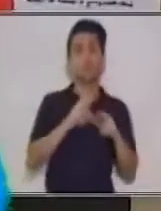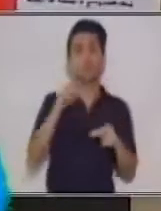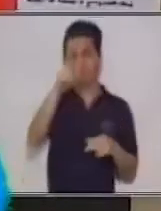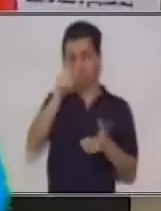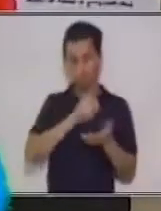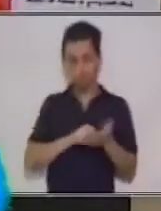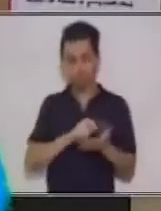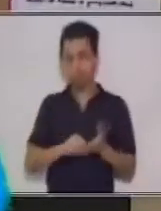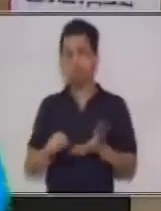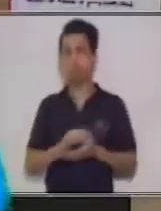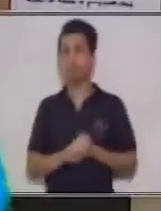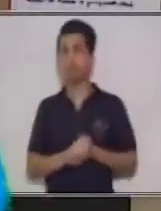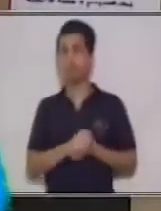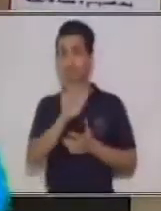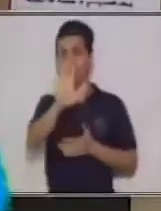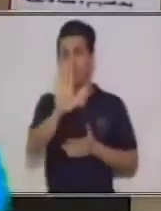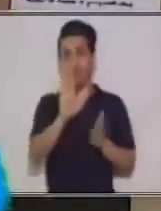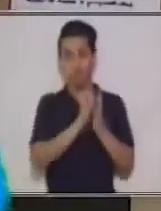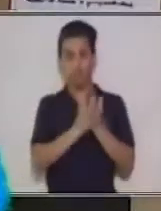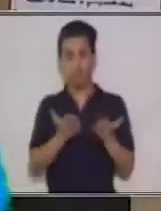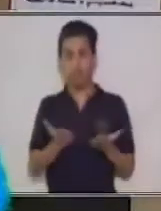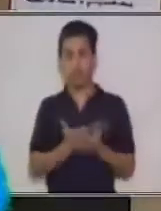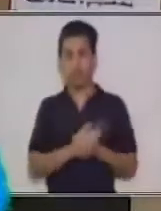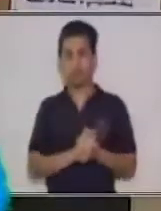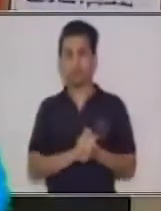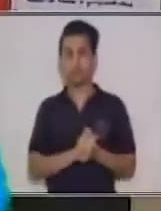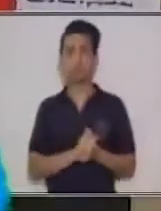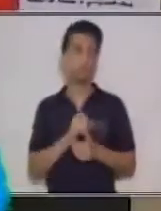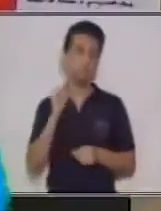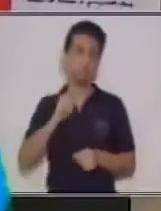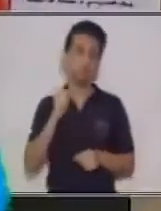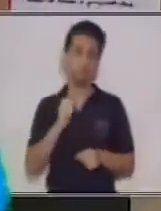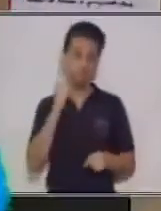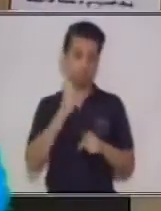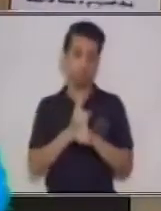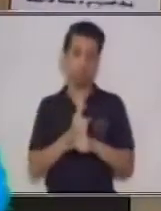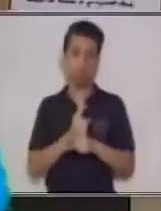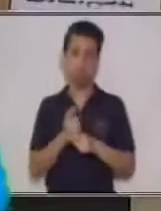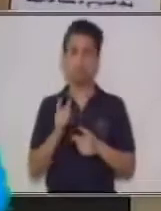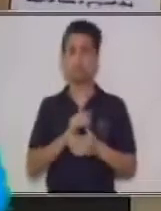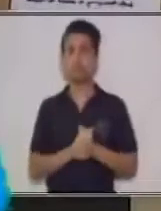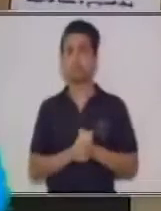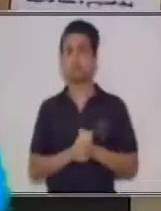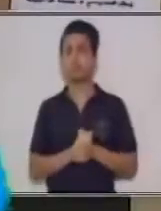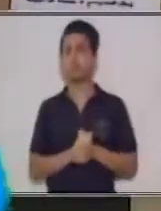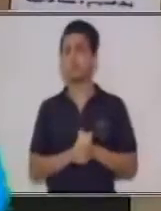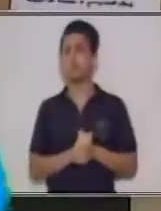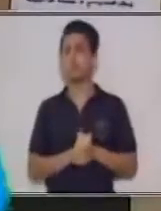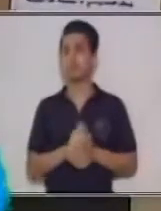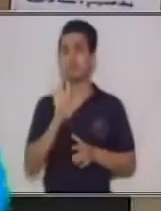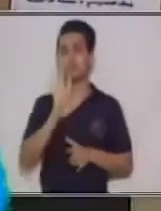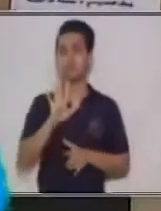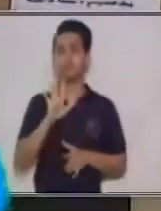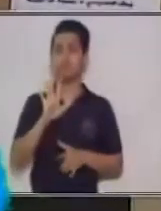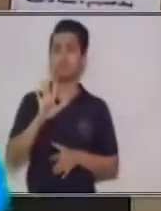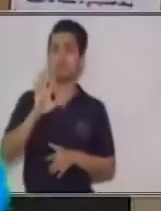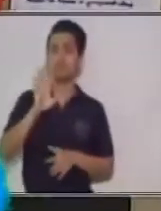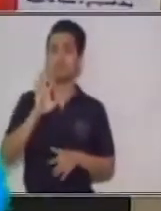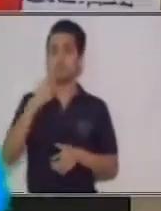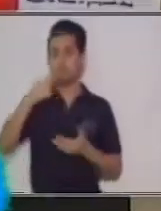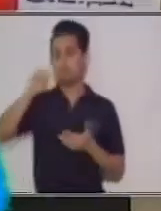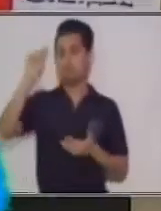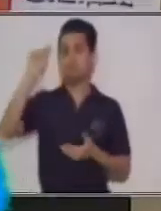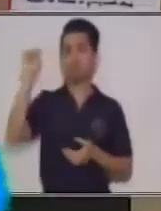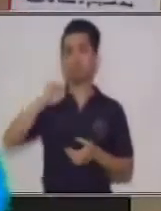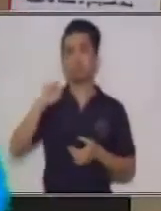este momento en su cuaderno son totalmente válidas y están de forma correcta. El día de